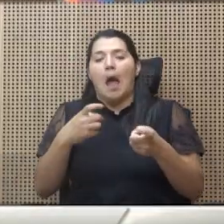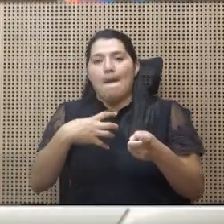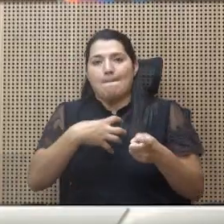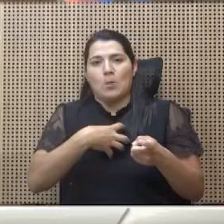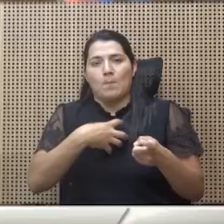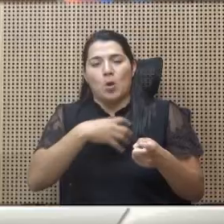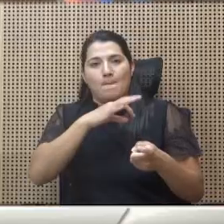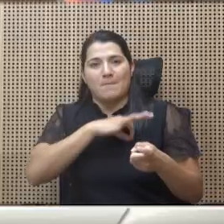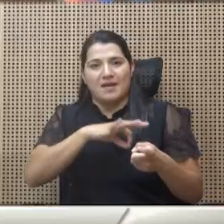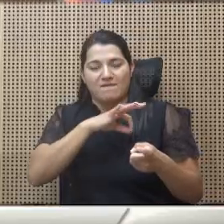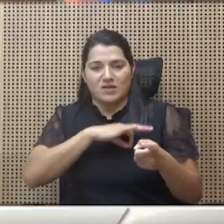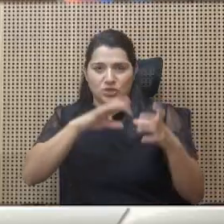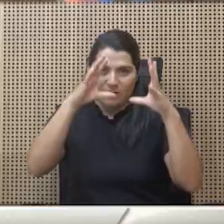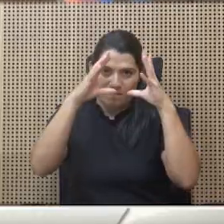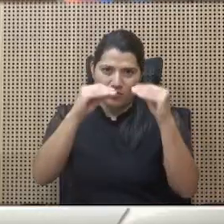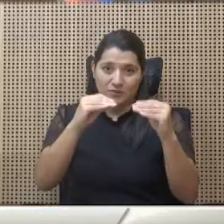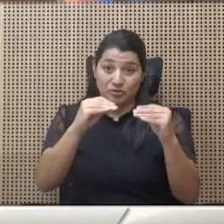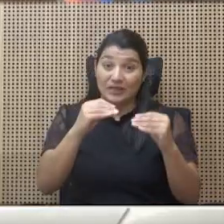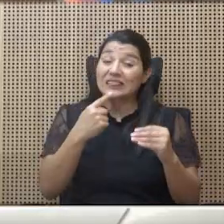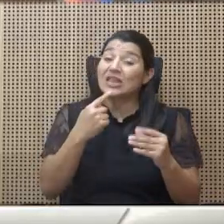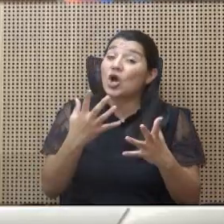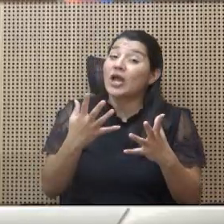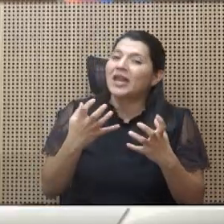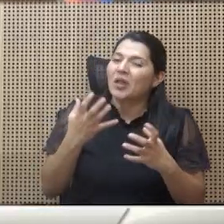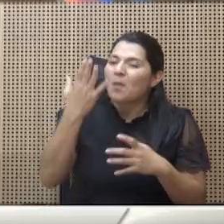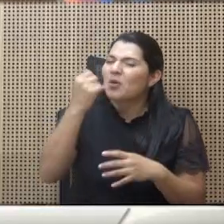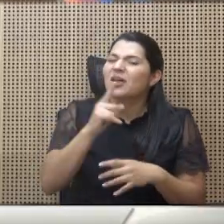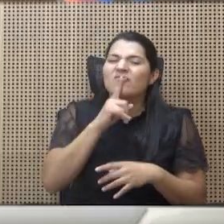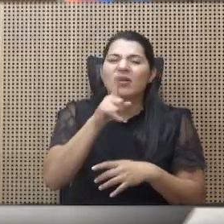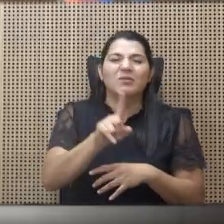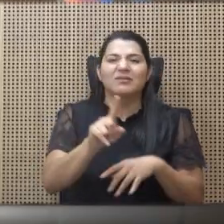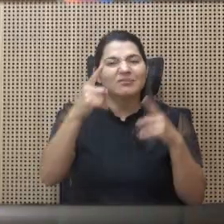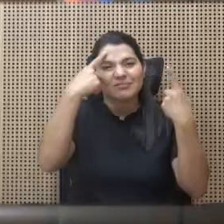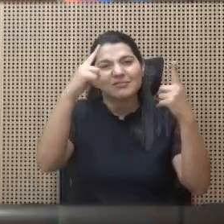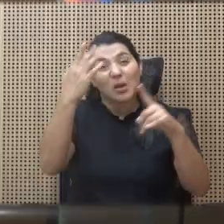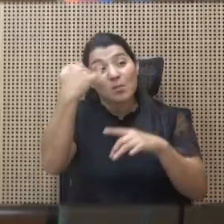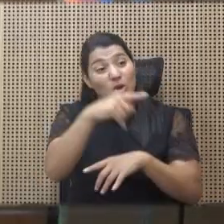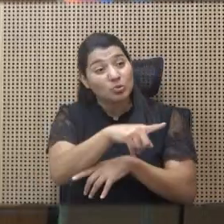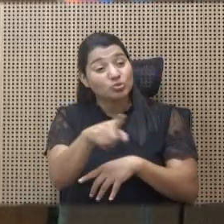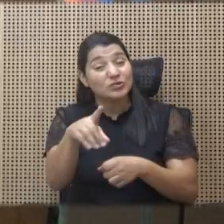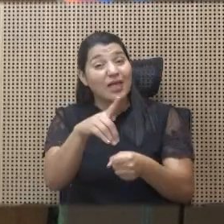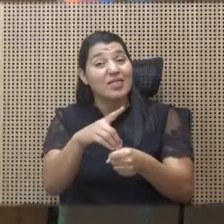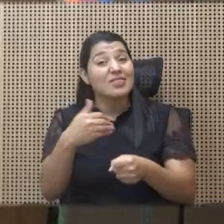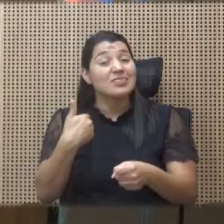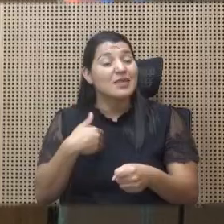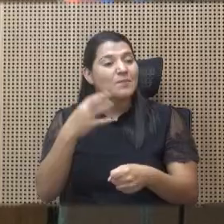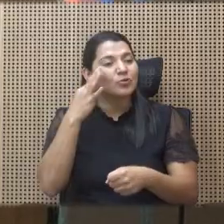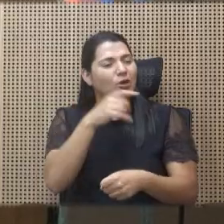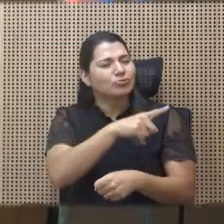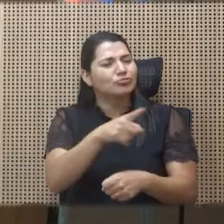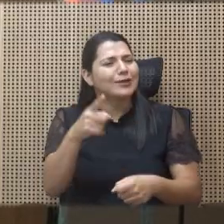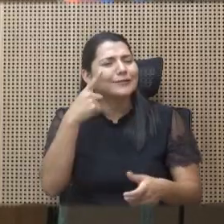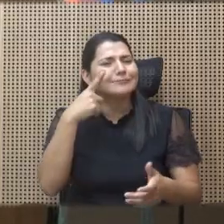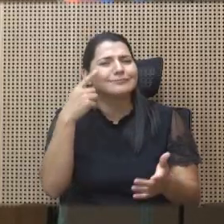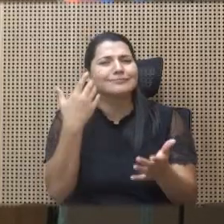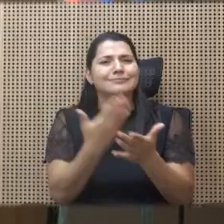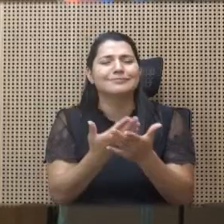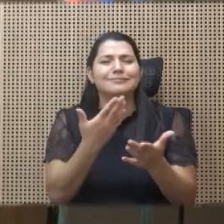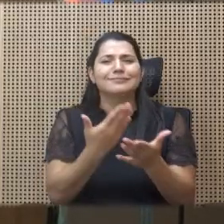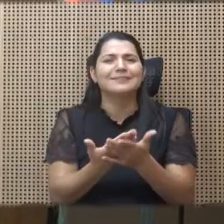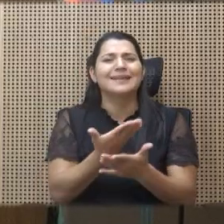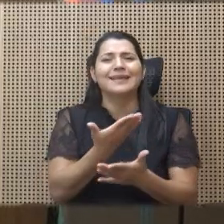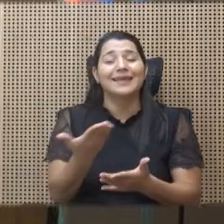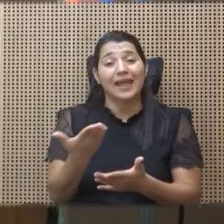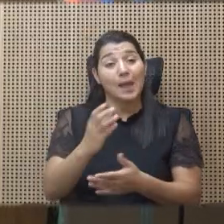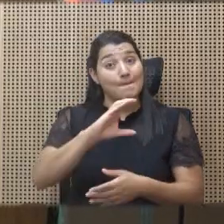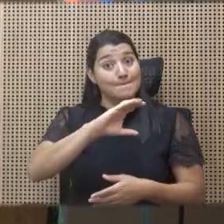no creo que lo consigan, porque ustedes diputadas y diputados les consta que las fuerzas policiales